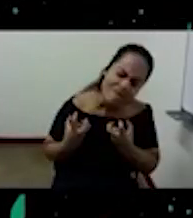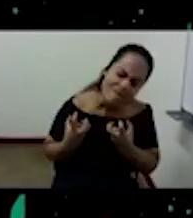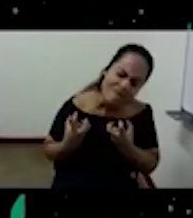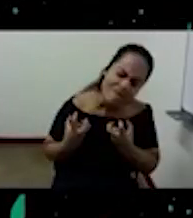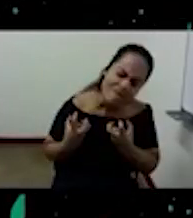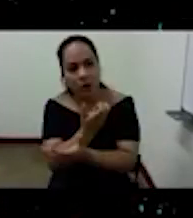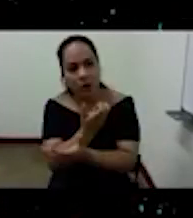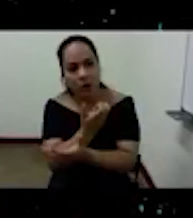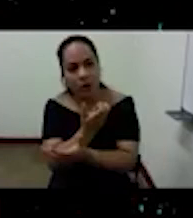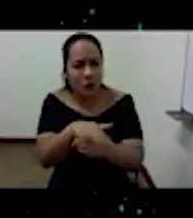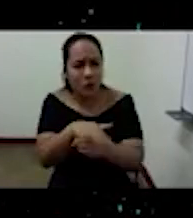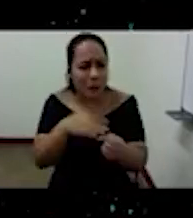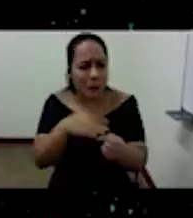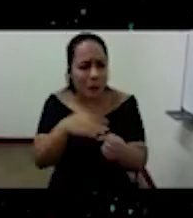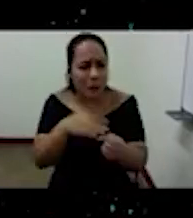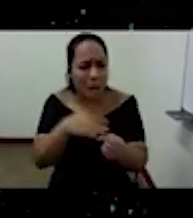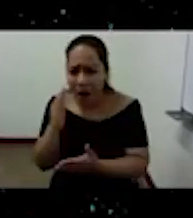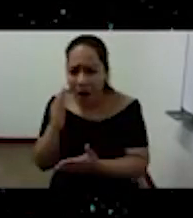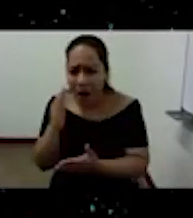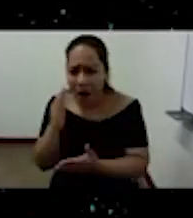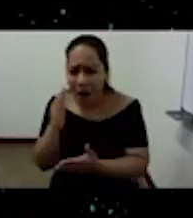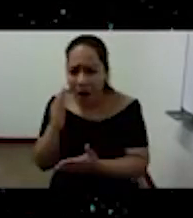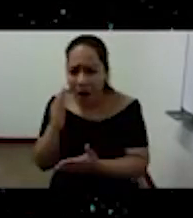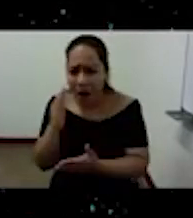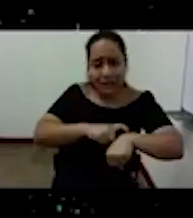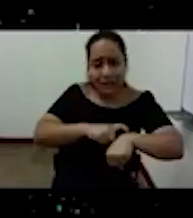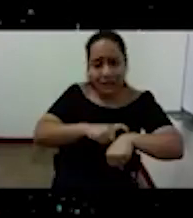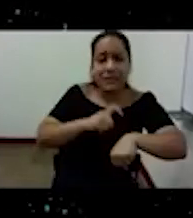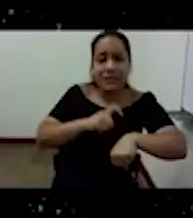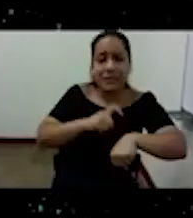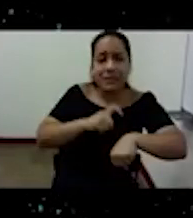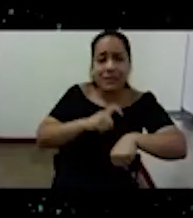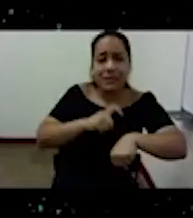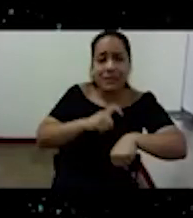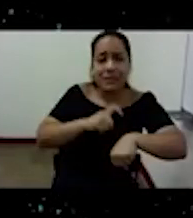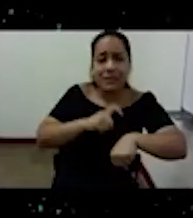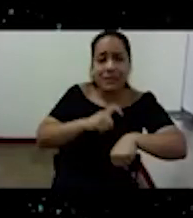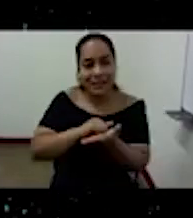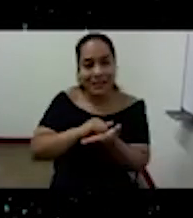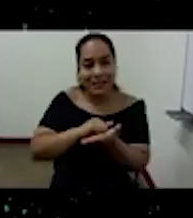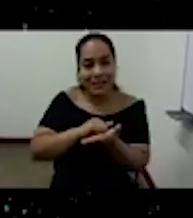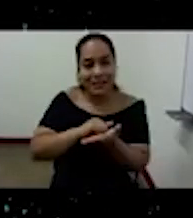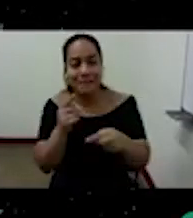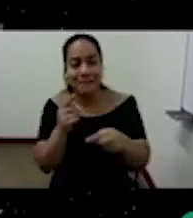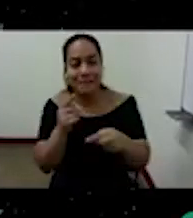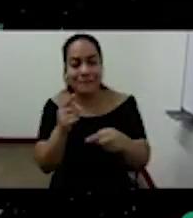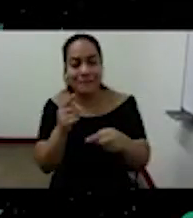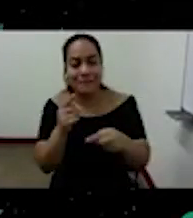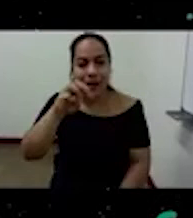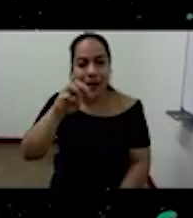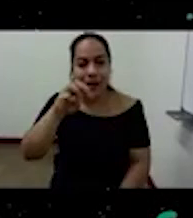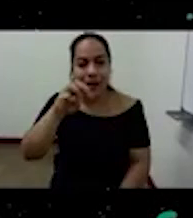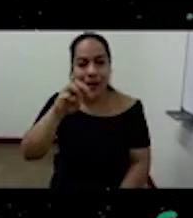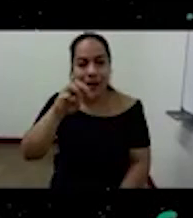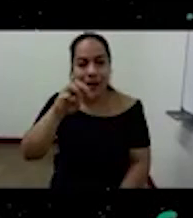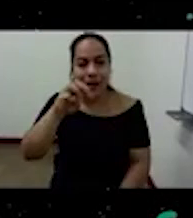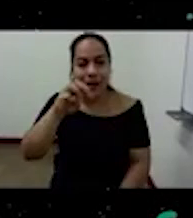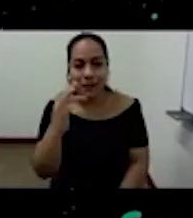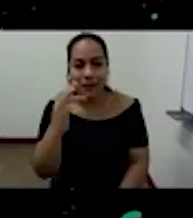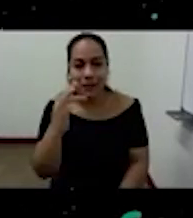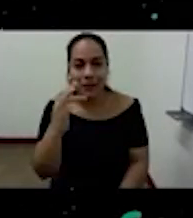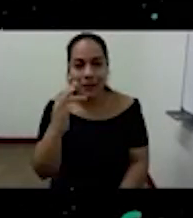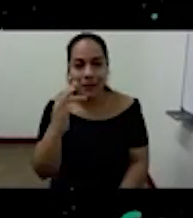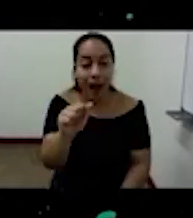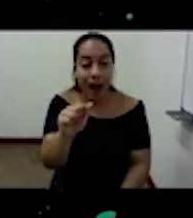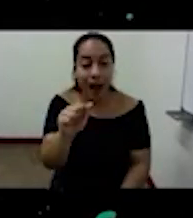y de su futuro la impotencia es la fuerza que domina y